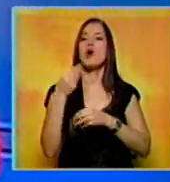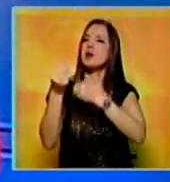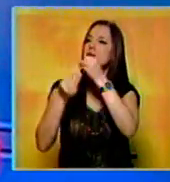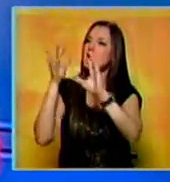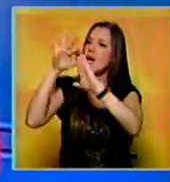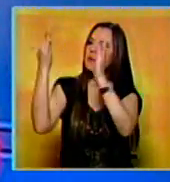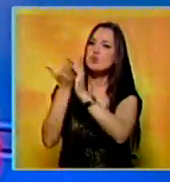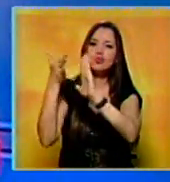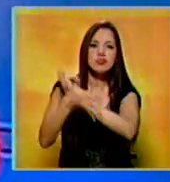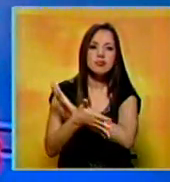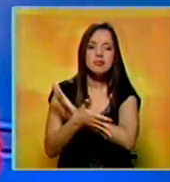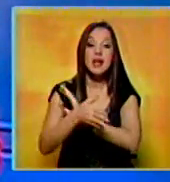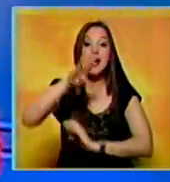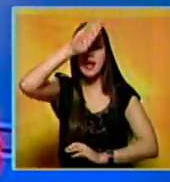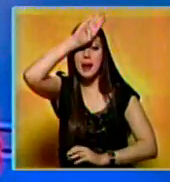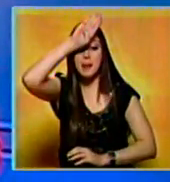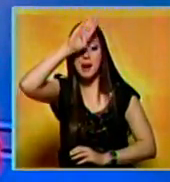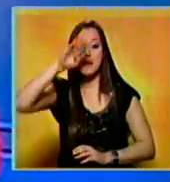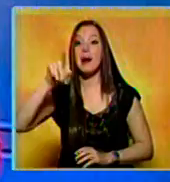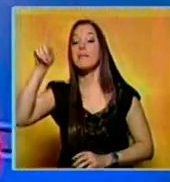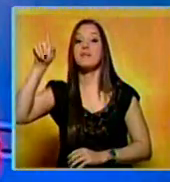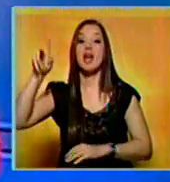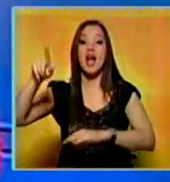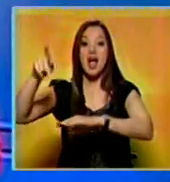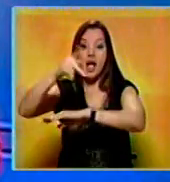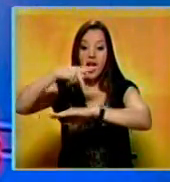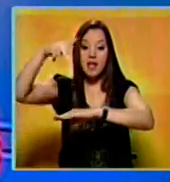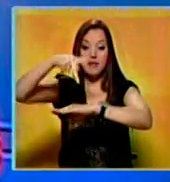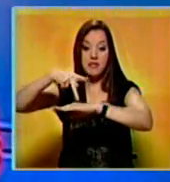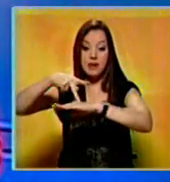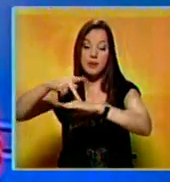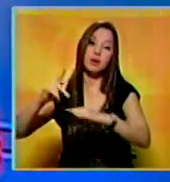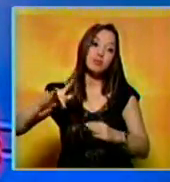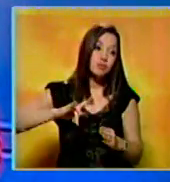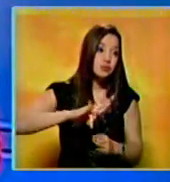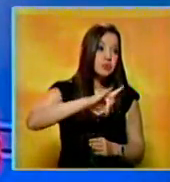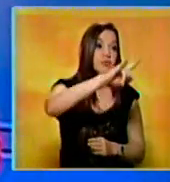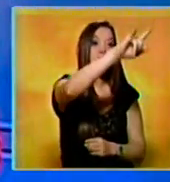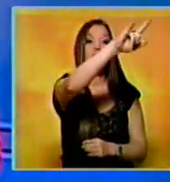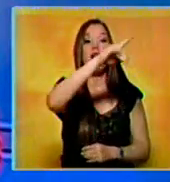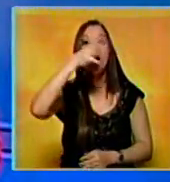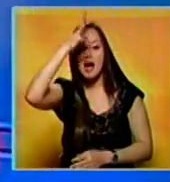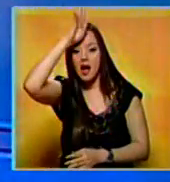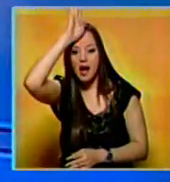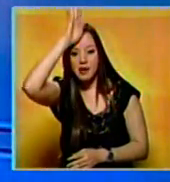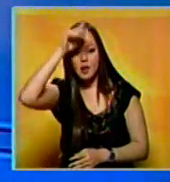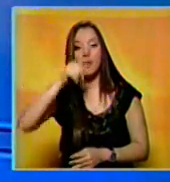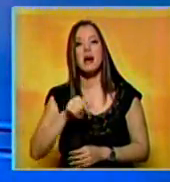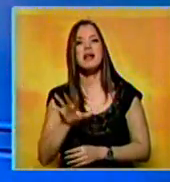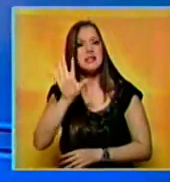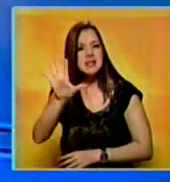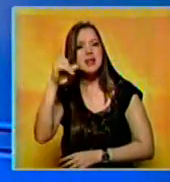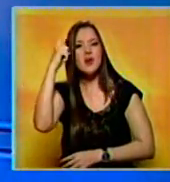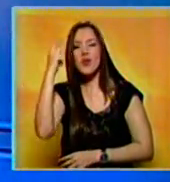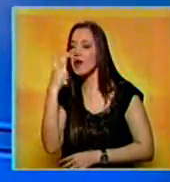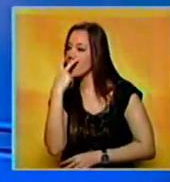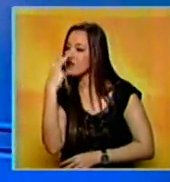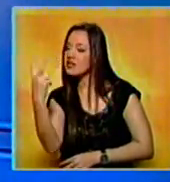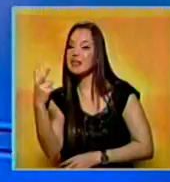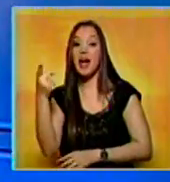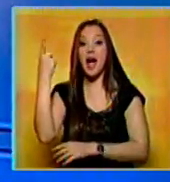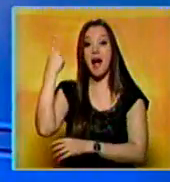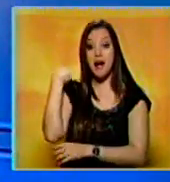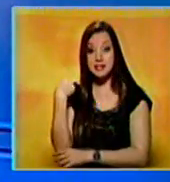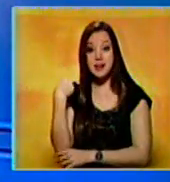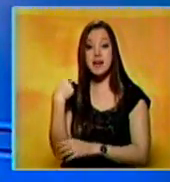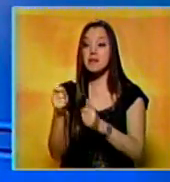El Papa Francisco partió hoy de Filipinas rumbo a Roma tras una visita de 5 días al país que culminó ayer con una misa en